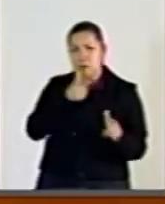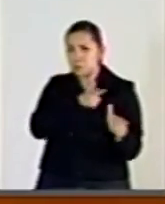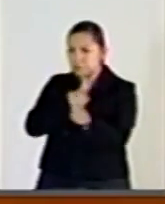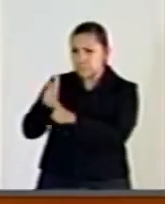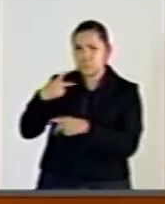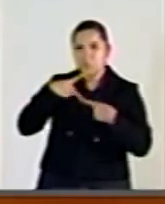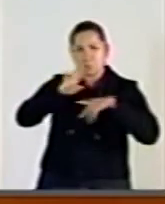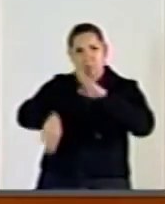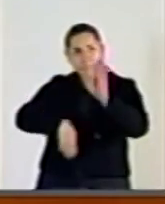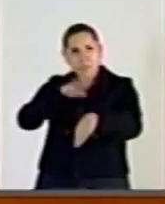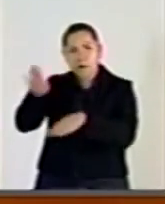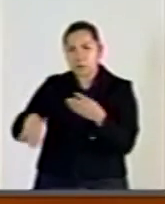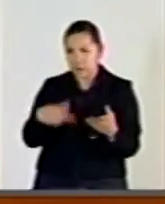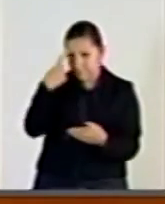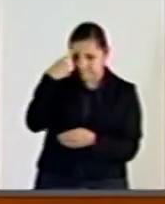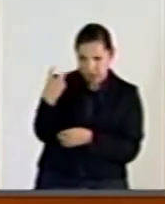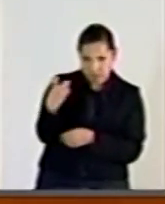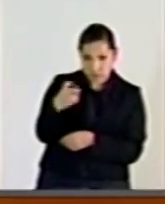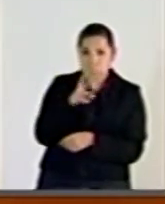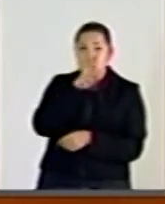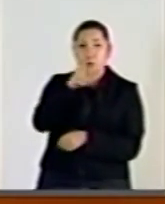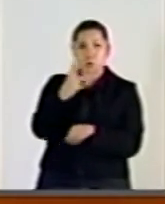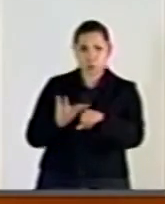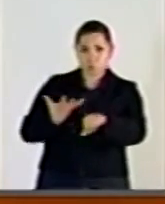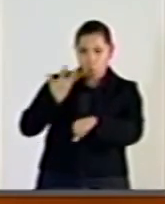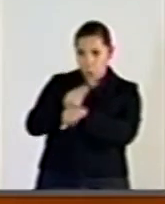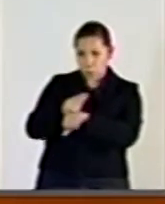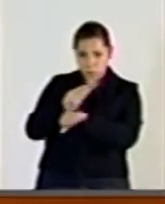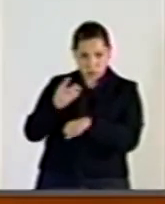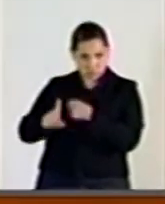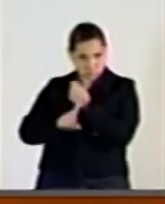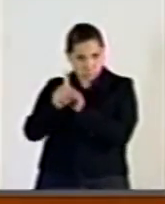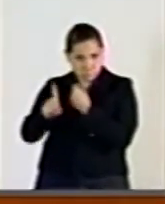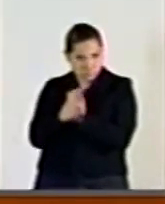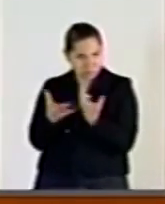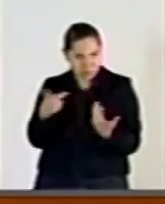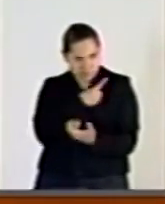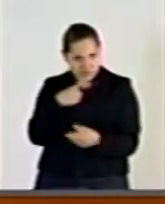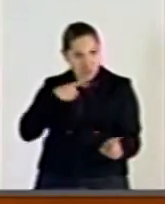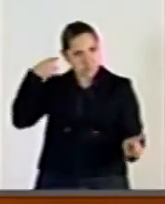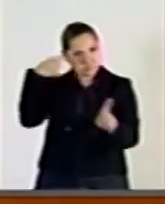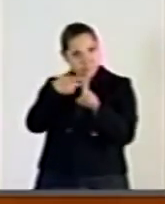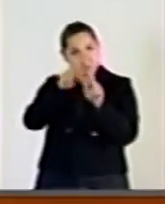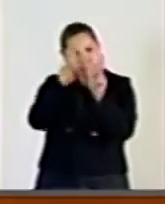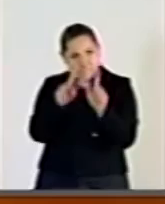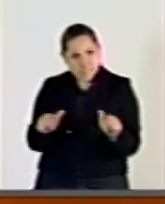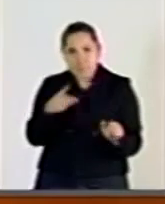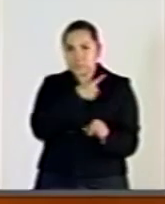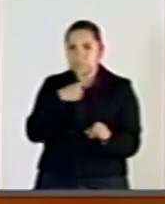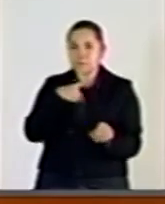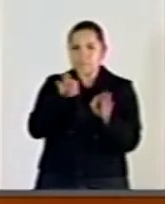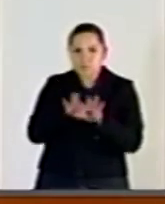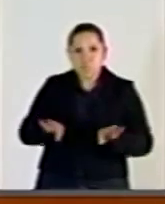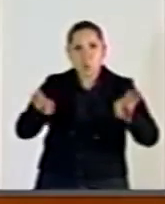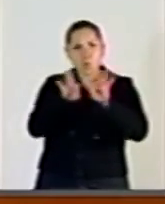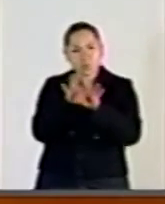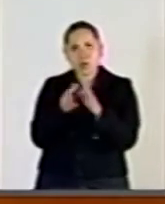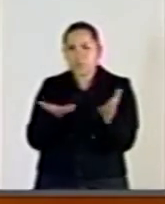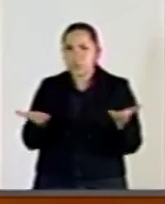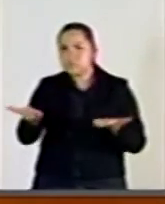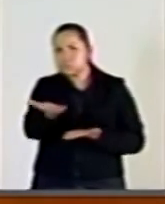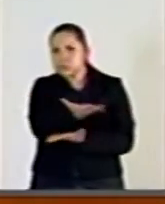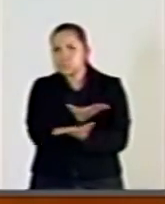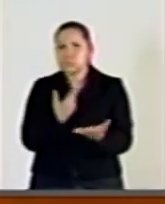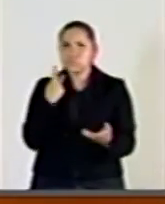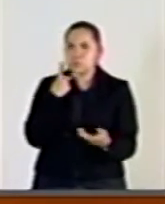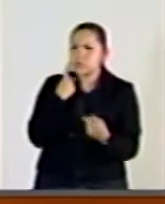solucionar los conflictos que deberían ser resueltos por la vía pacífica y a través de la vía política. Hacemos un